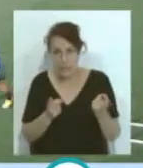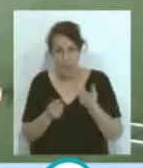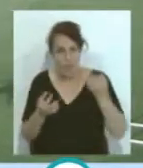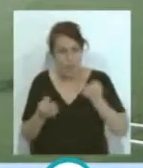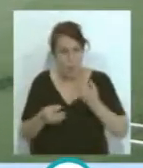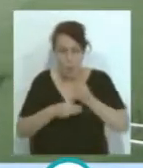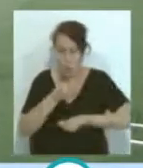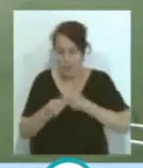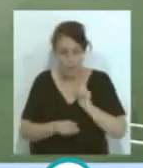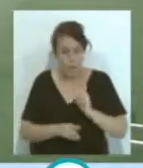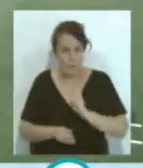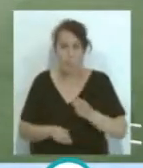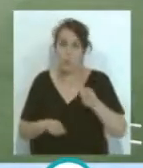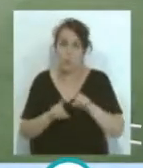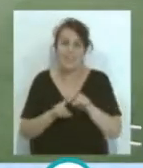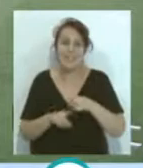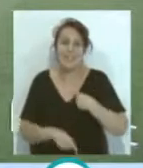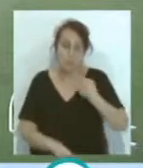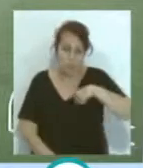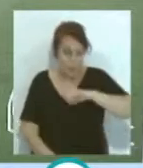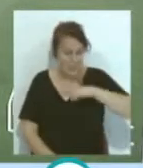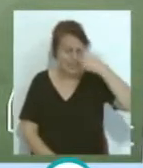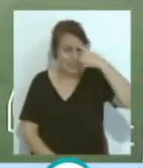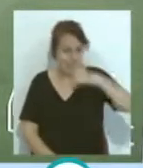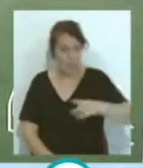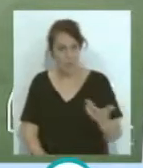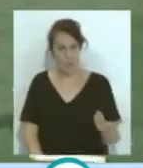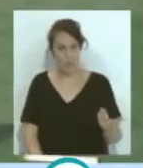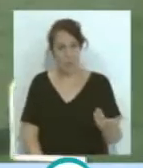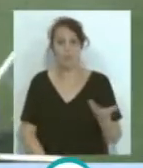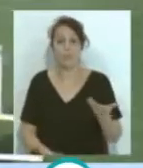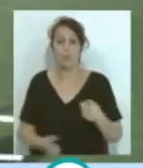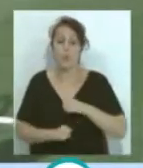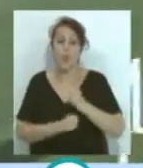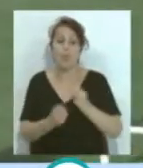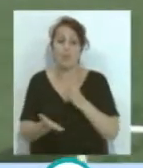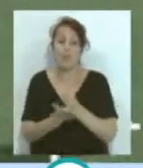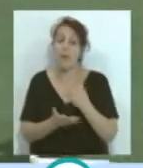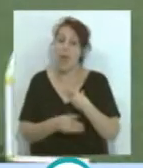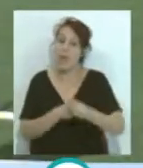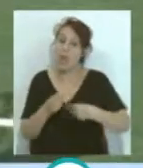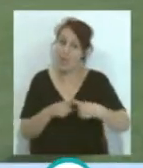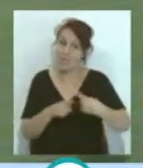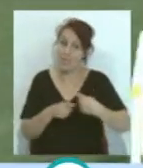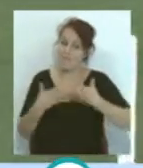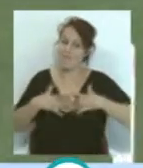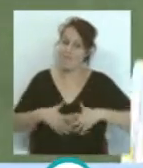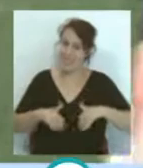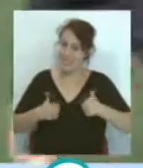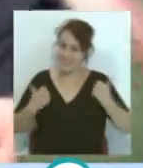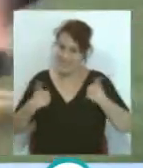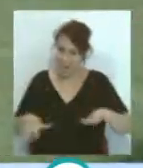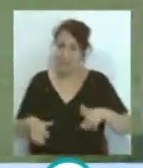debemos... ...como sabemos... ...aparte es como sabemos... ...y otra vez... ...que han vuelto a hacer las cosas que saben... ...y que saben